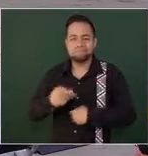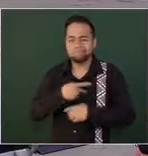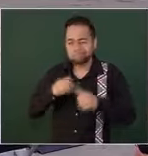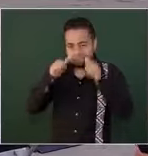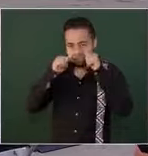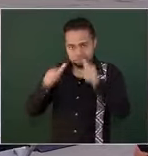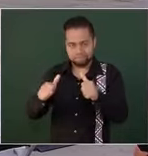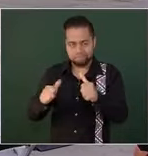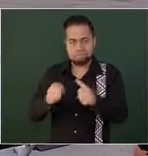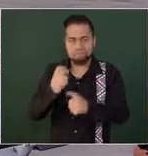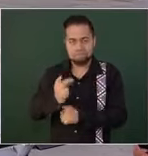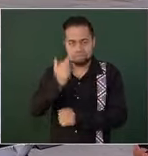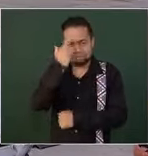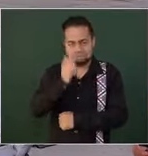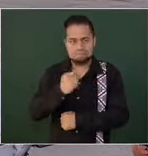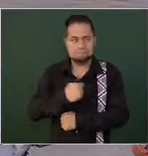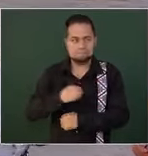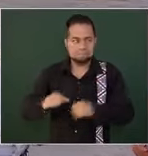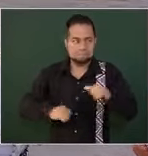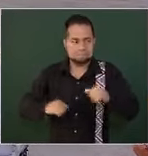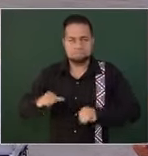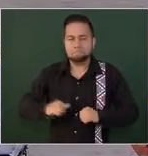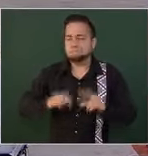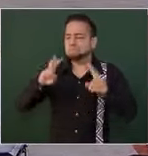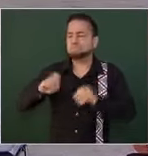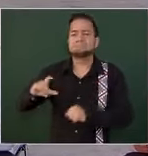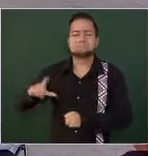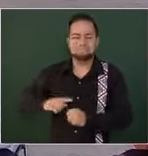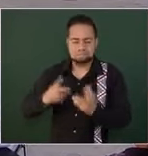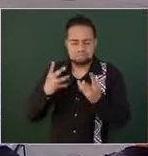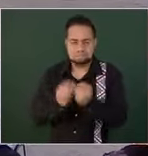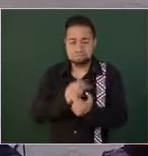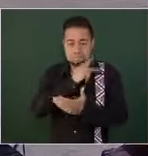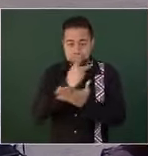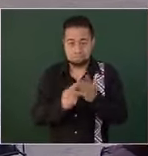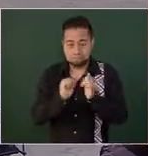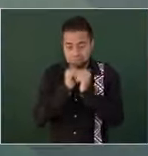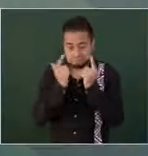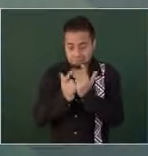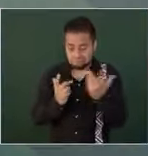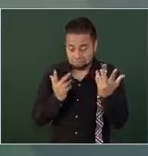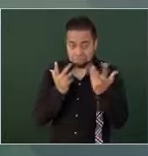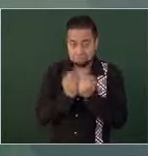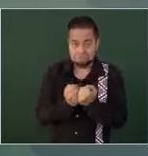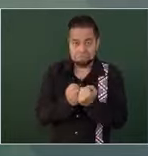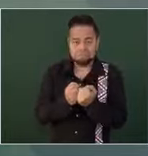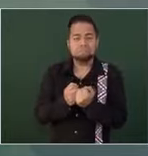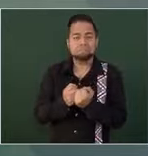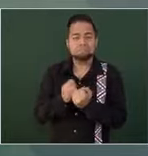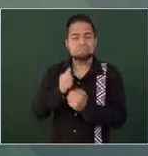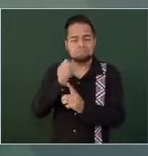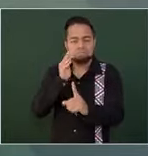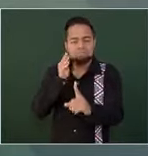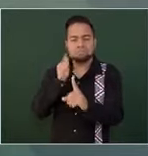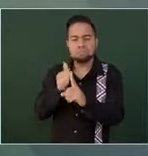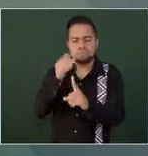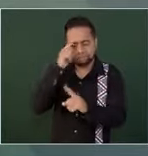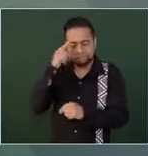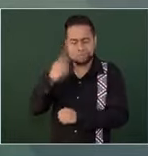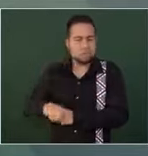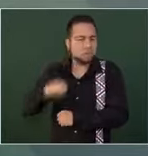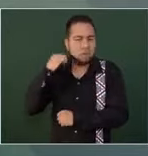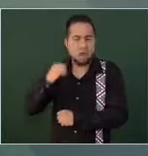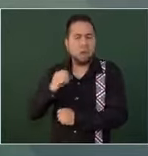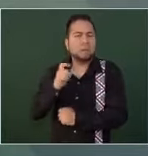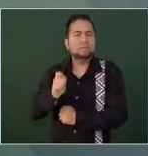así que todas nuestras acciones de gobierno y los programas sociales se han orientado para hacer de Oaxaca